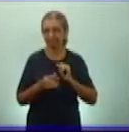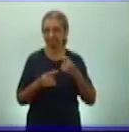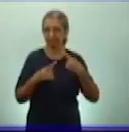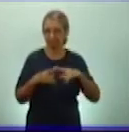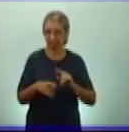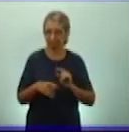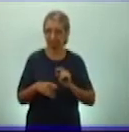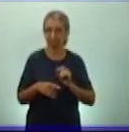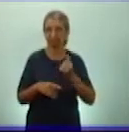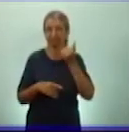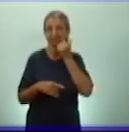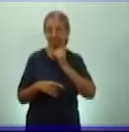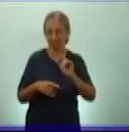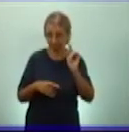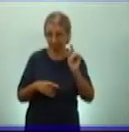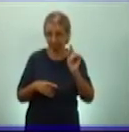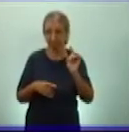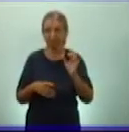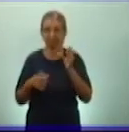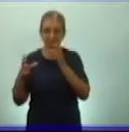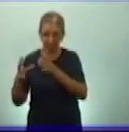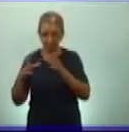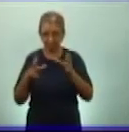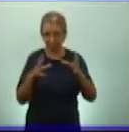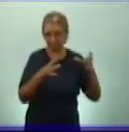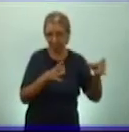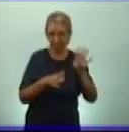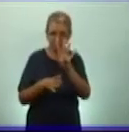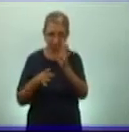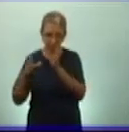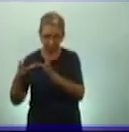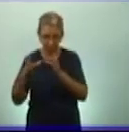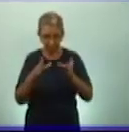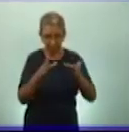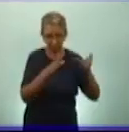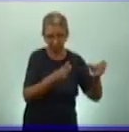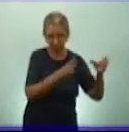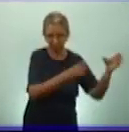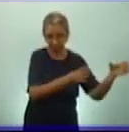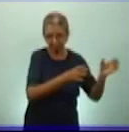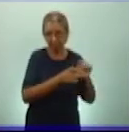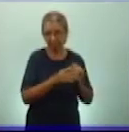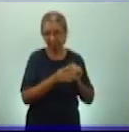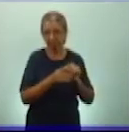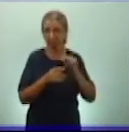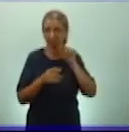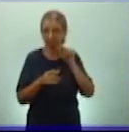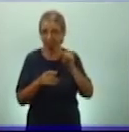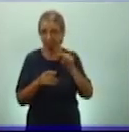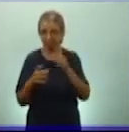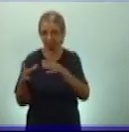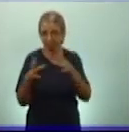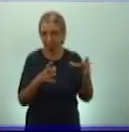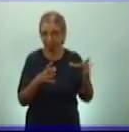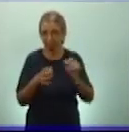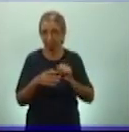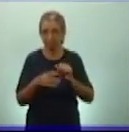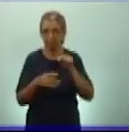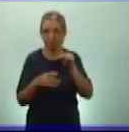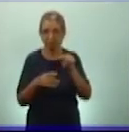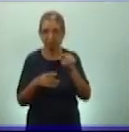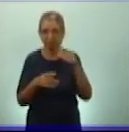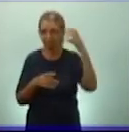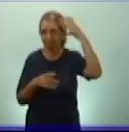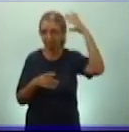estaba dividido en cuatro partes, queridos estudiantes. ¿Verdad? Esta civilización estaba vivida en cuatro partes y el gobierno